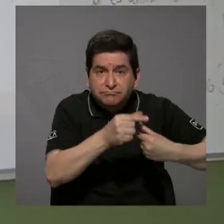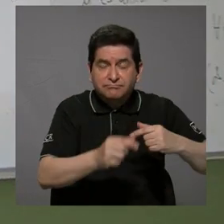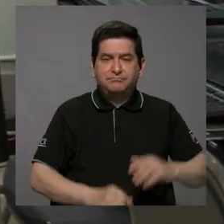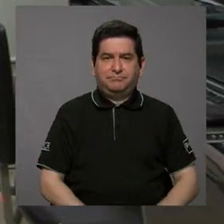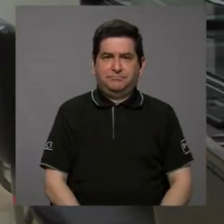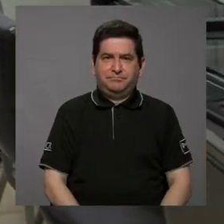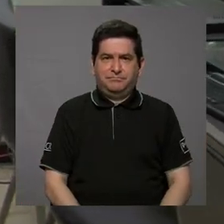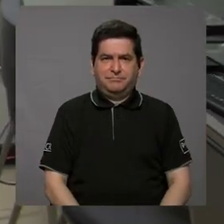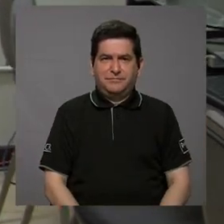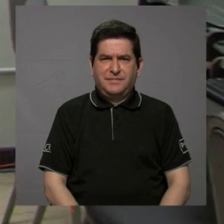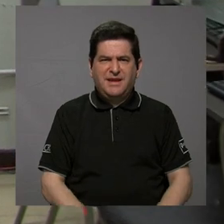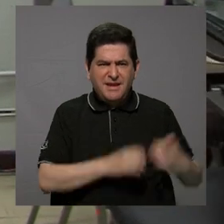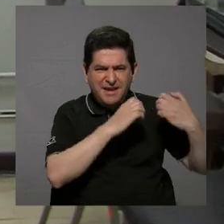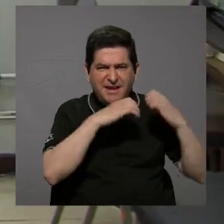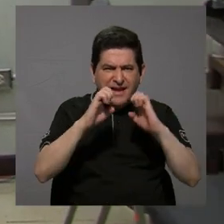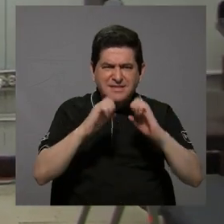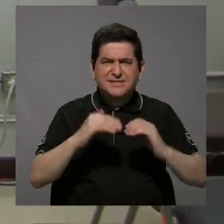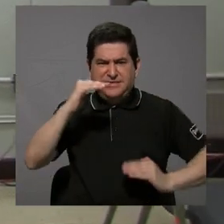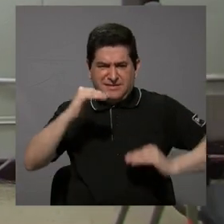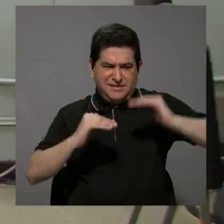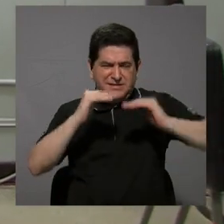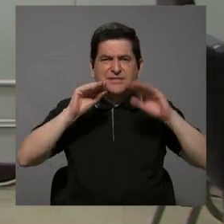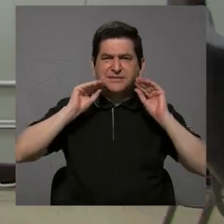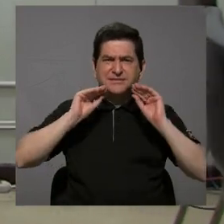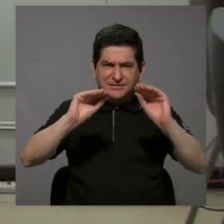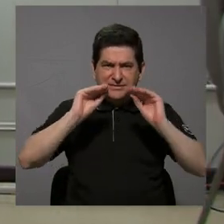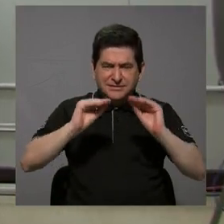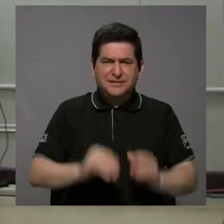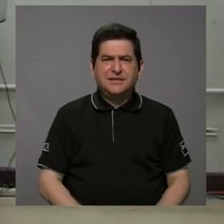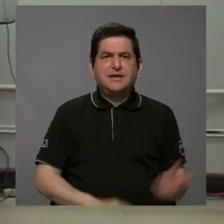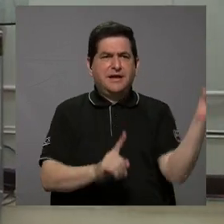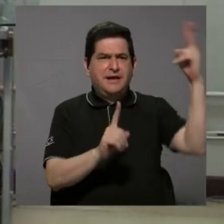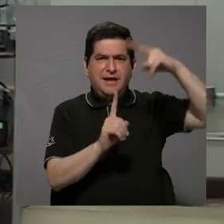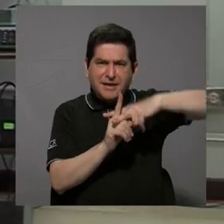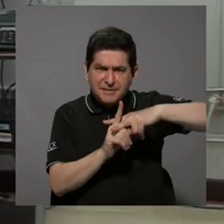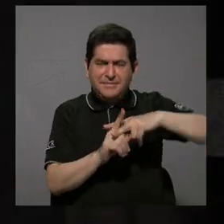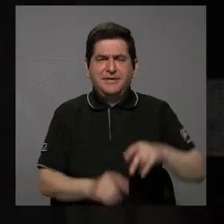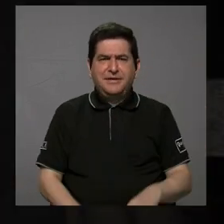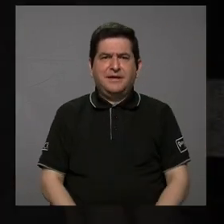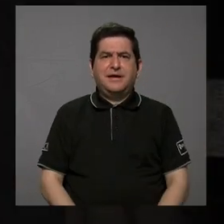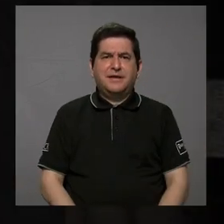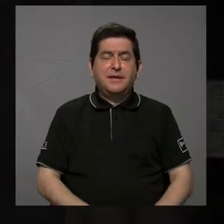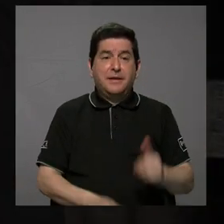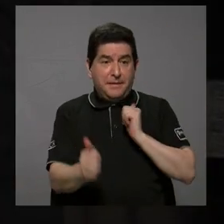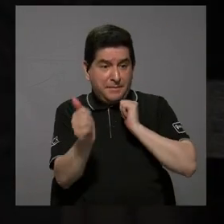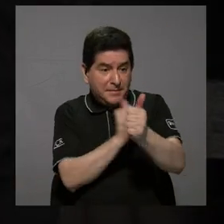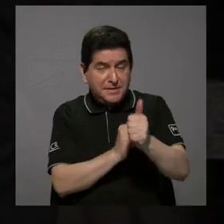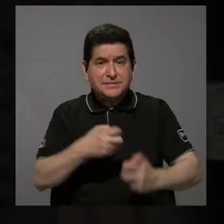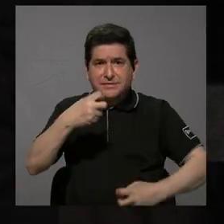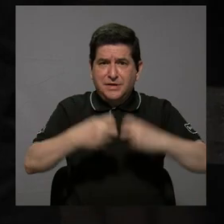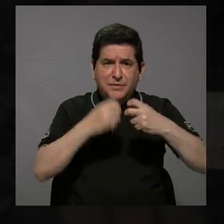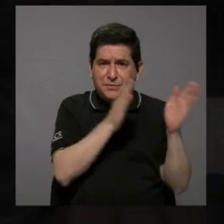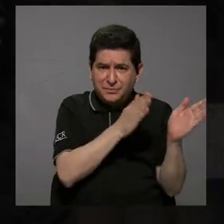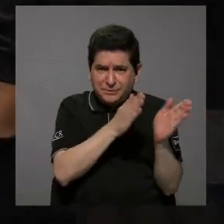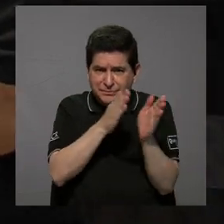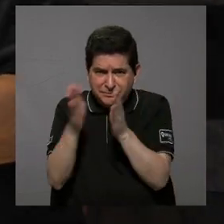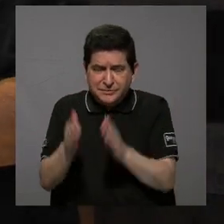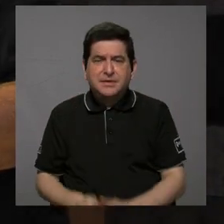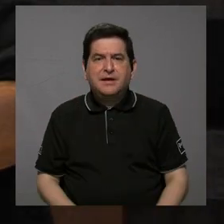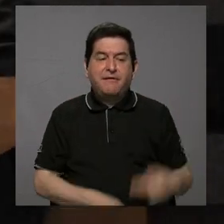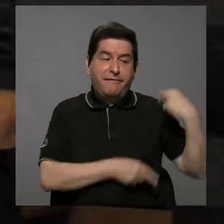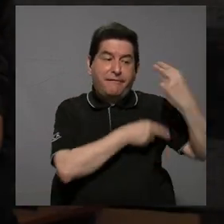¿Cuál es la estrategia en nivelación académica que se puso en práctica para superar fallas formativas